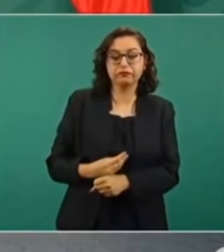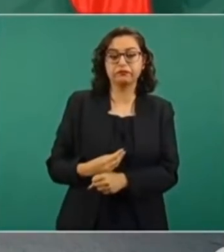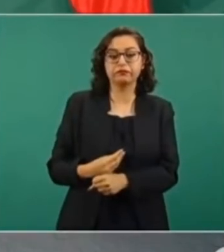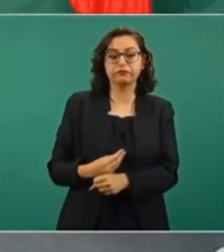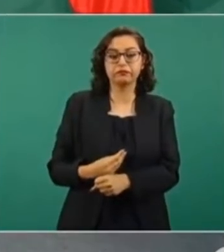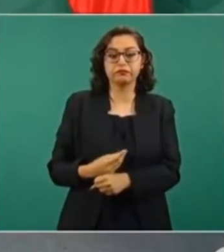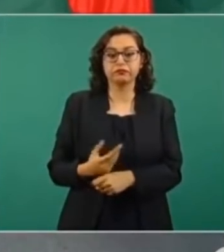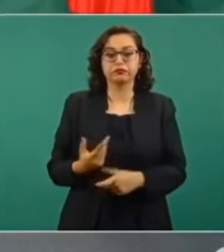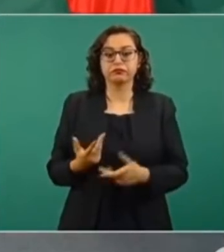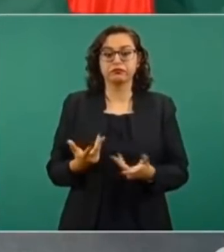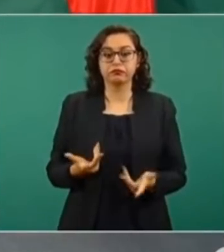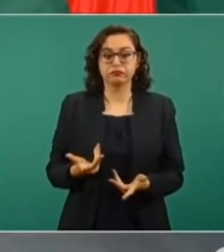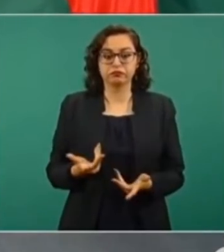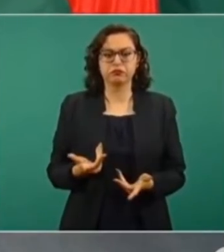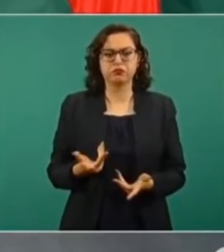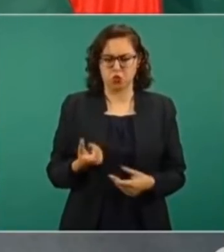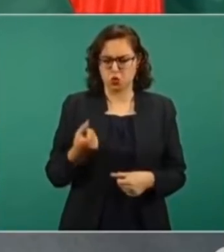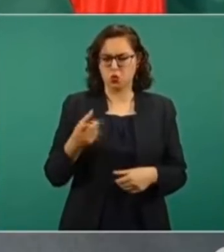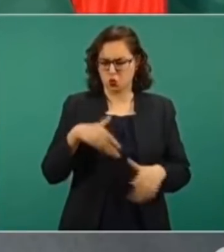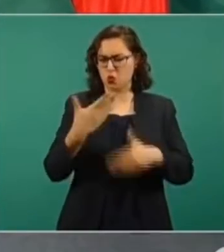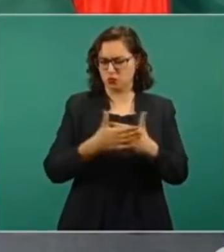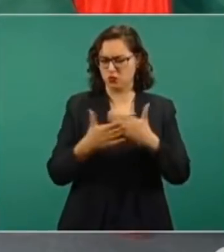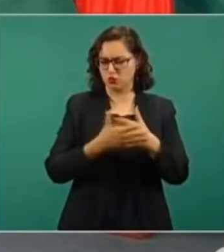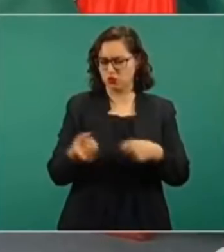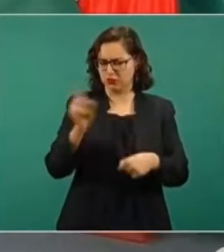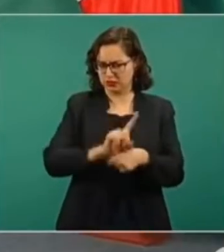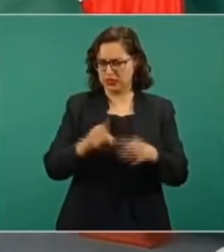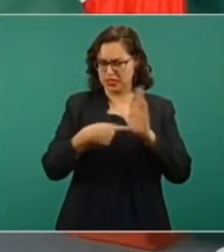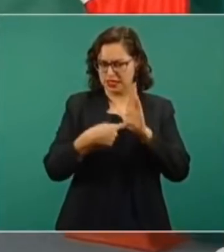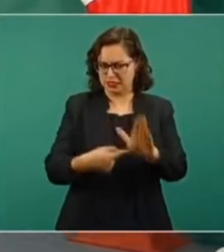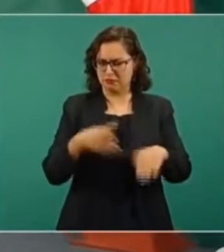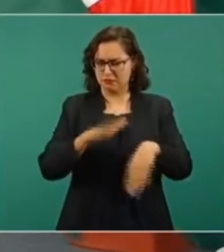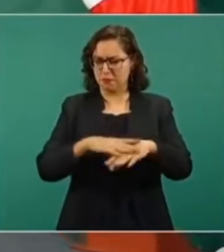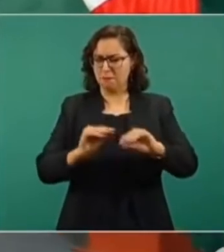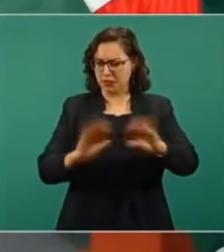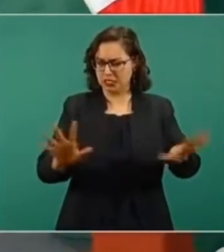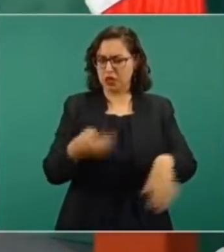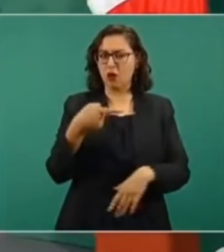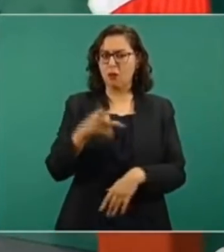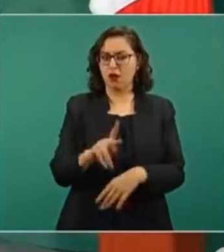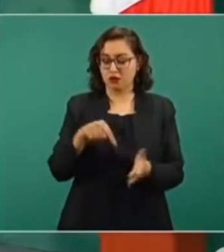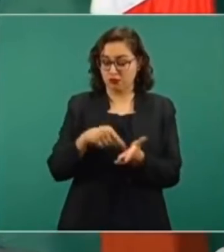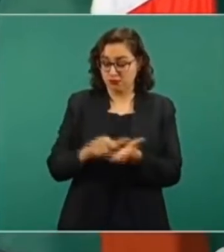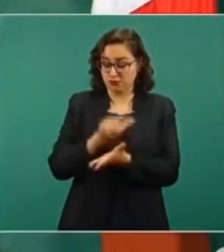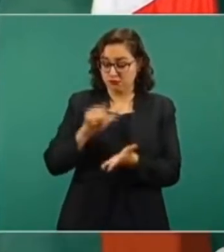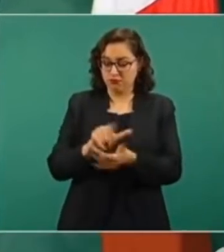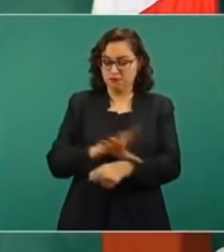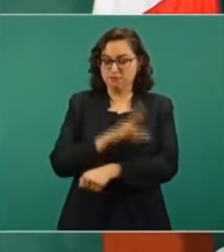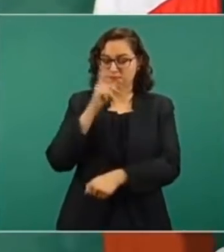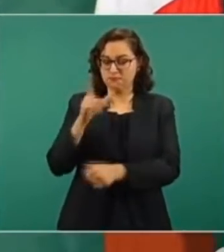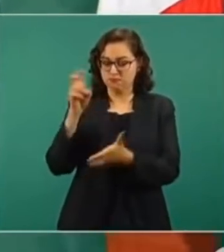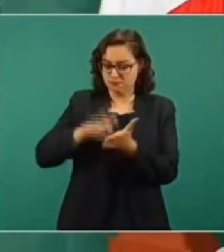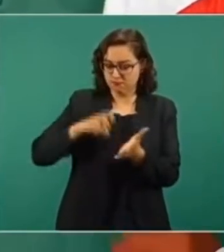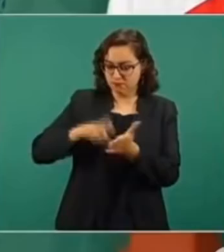nada más que un día lo voy a explicar a detalle, a lo que sucedía